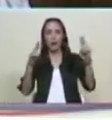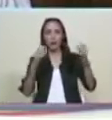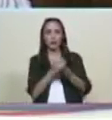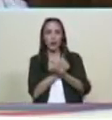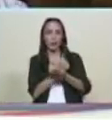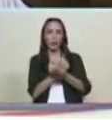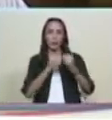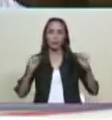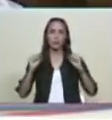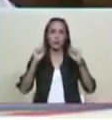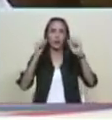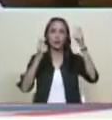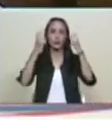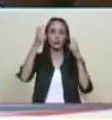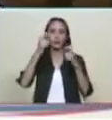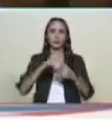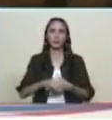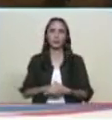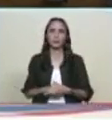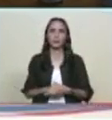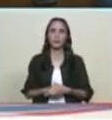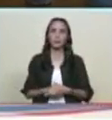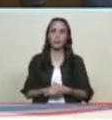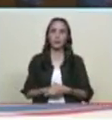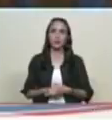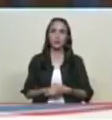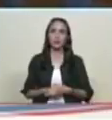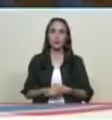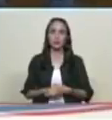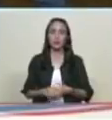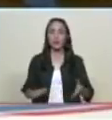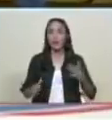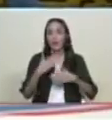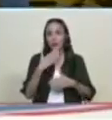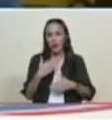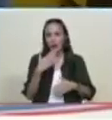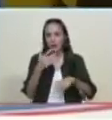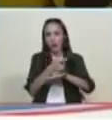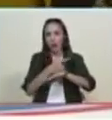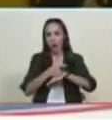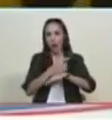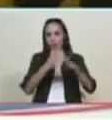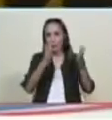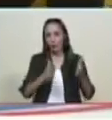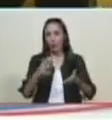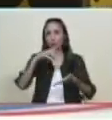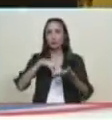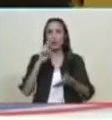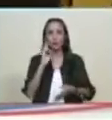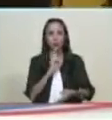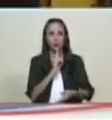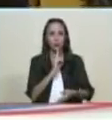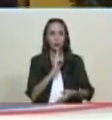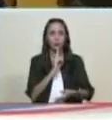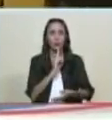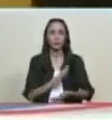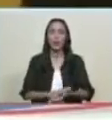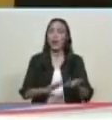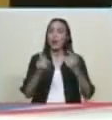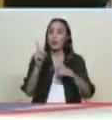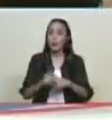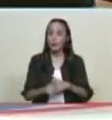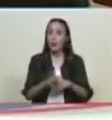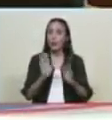vive gracias señor ministro gracias gobernador mi comandante también queremos informar que se despliega el